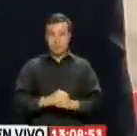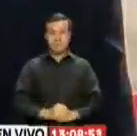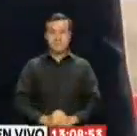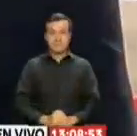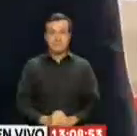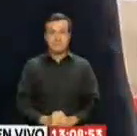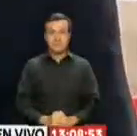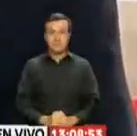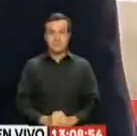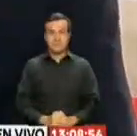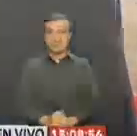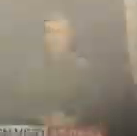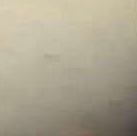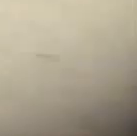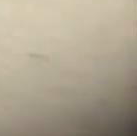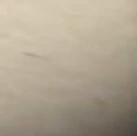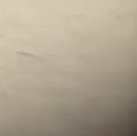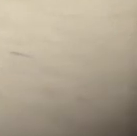Matamoros, Telediario.